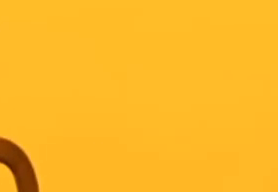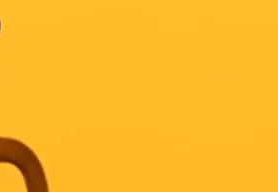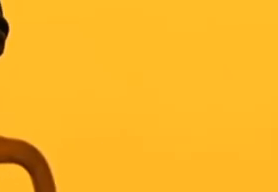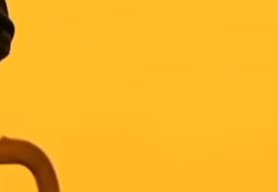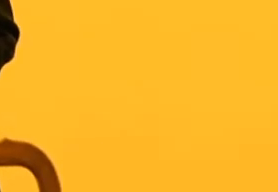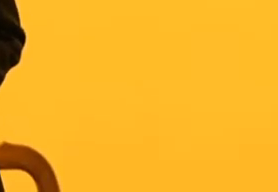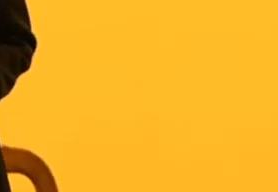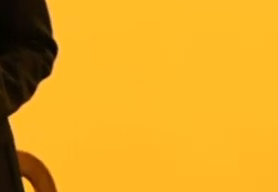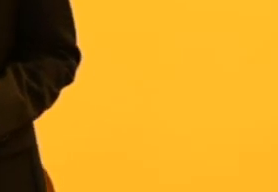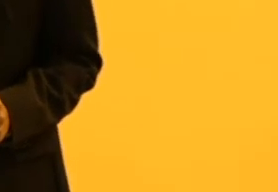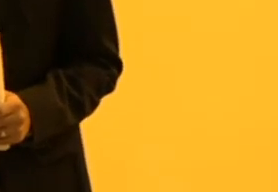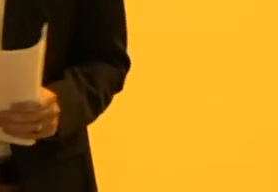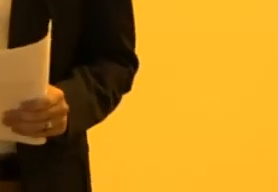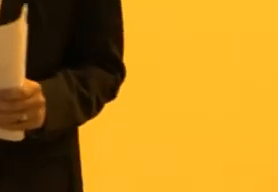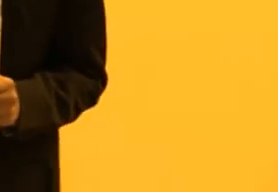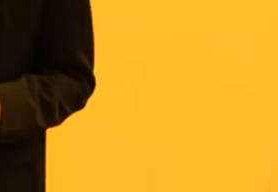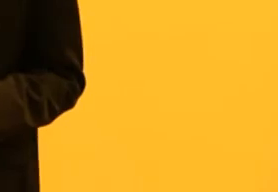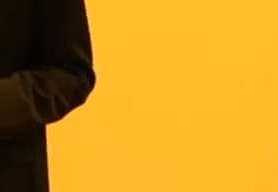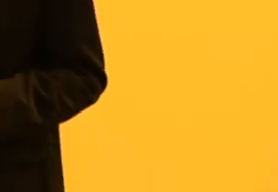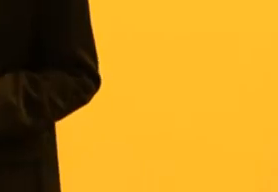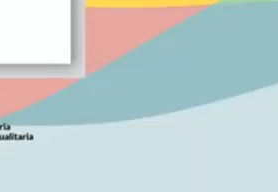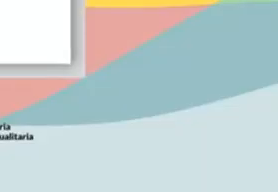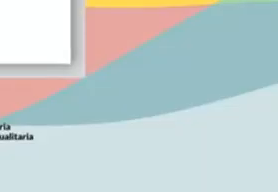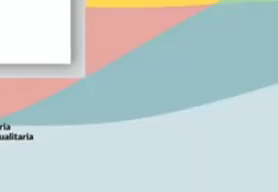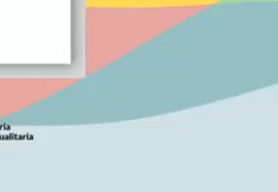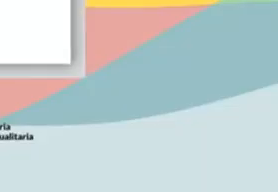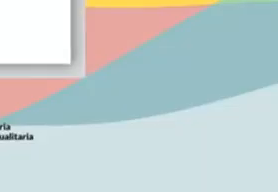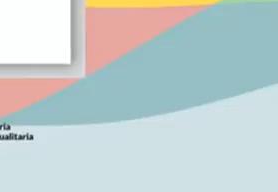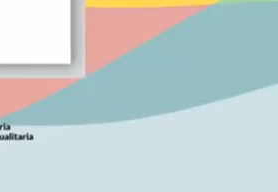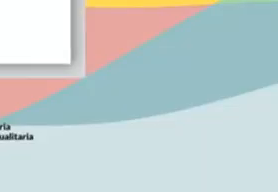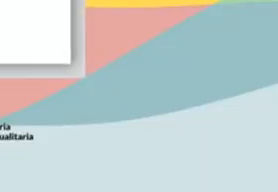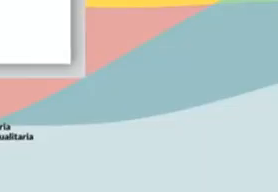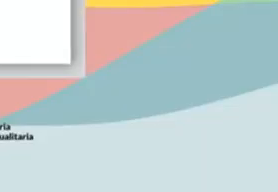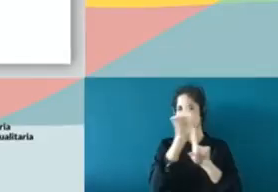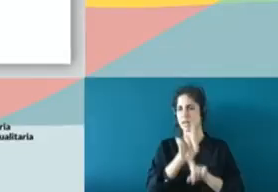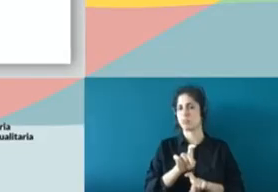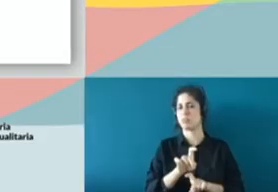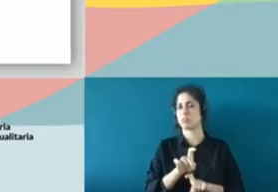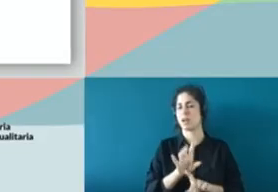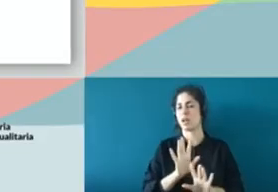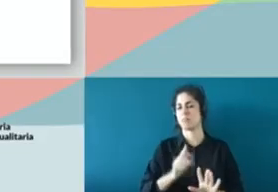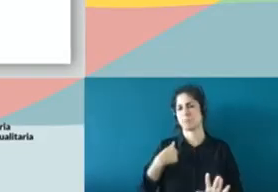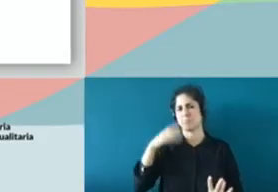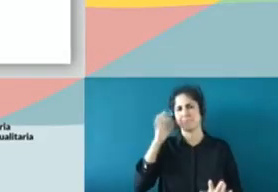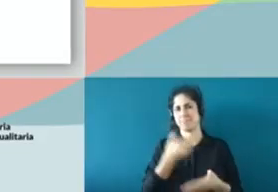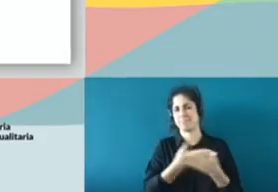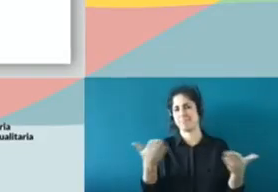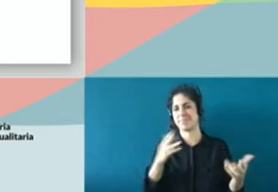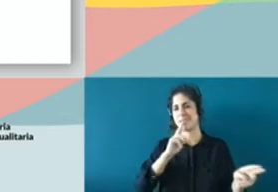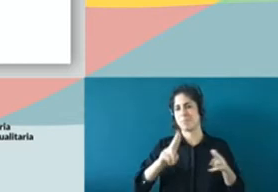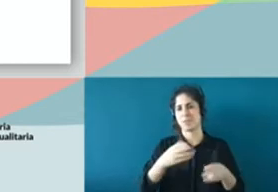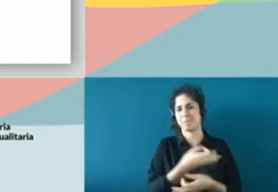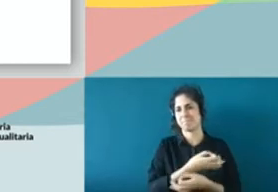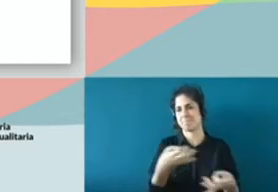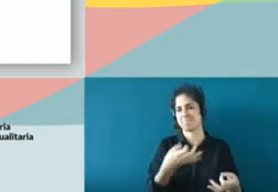institucional. Bueno, esta es una pregunta que creo que ya está respondida, ¿no? Que es